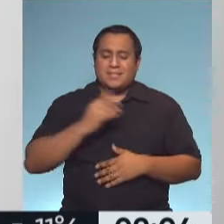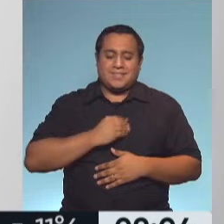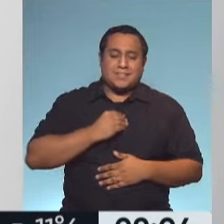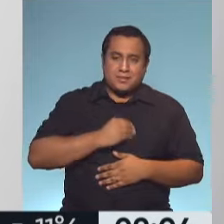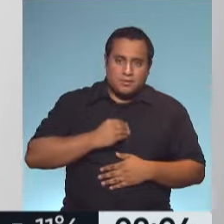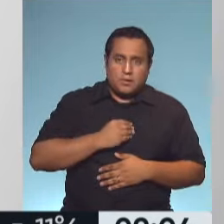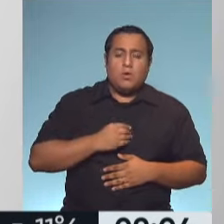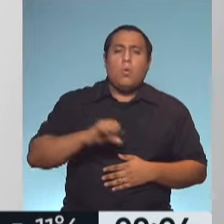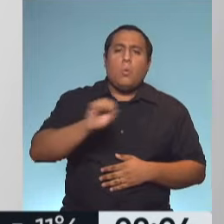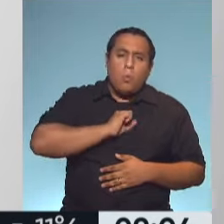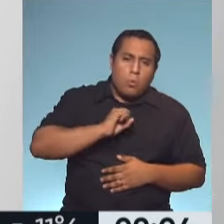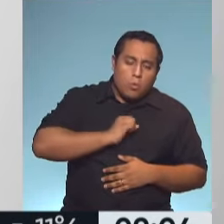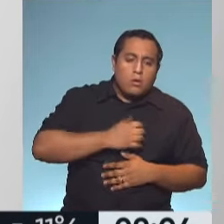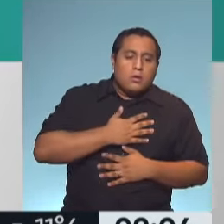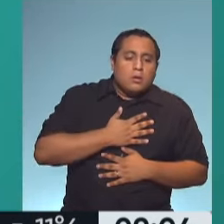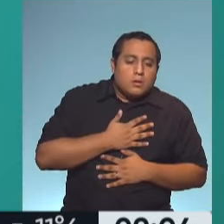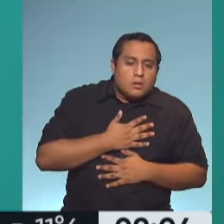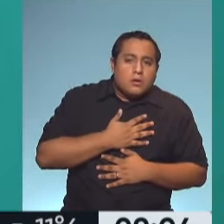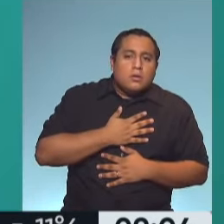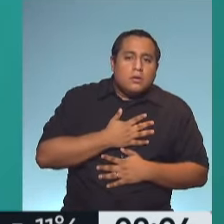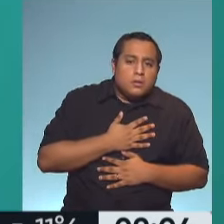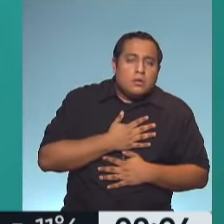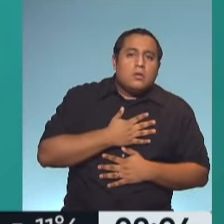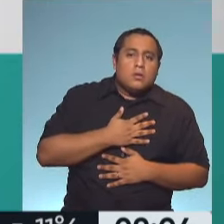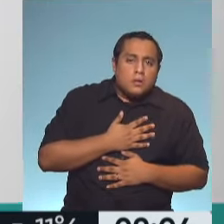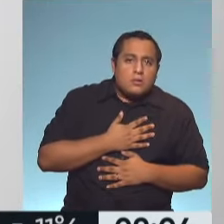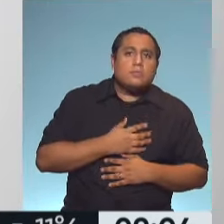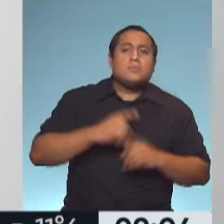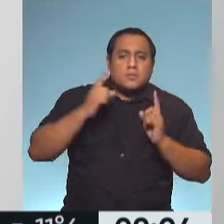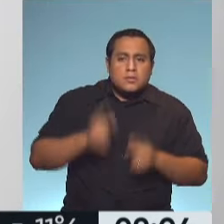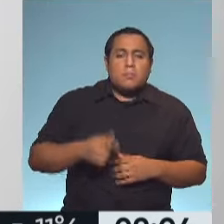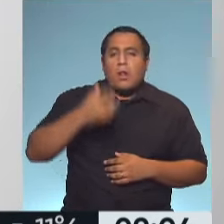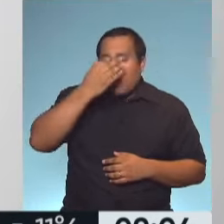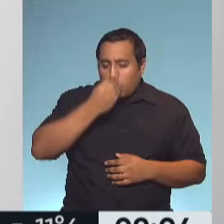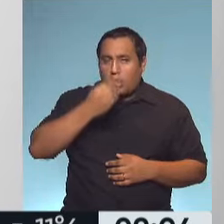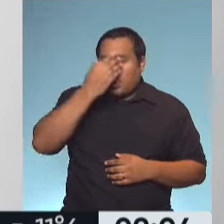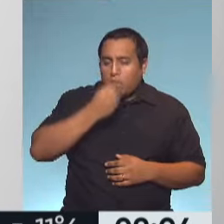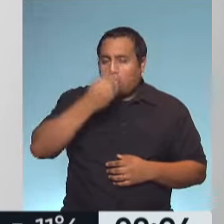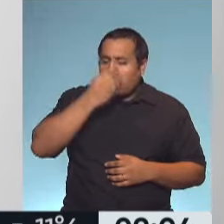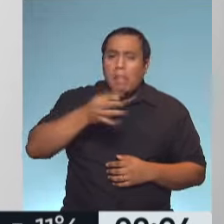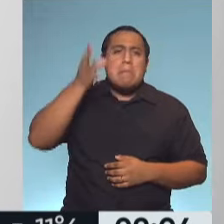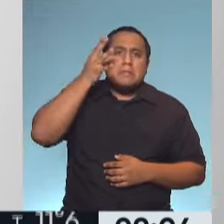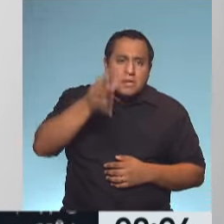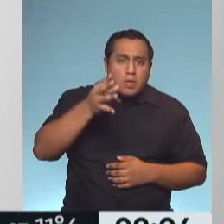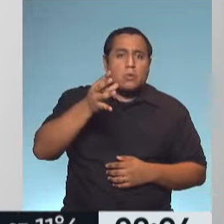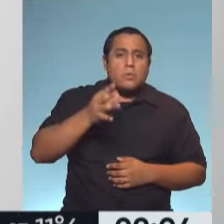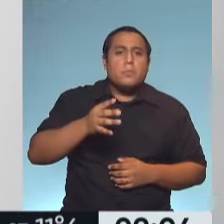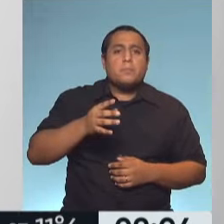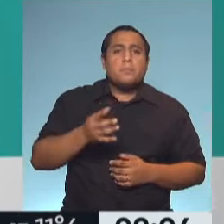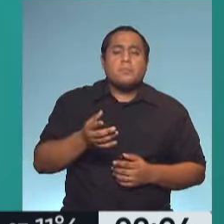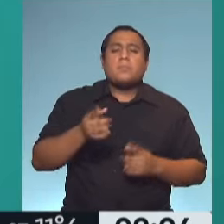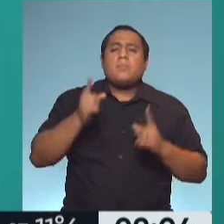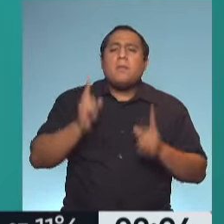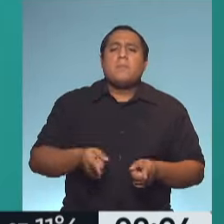compatibles con tos, falta de aire o rinitis, mucha secreción nasal y sobre todo algún